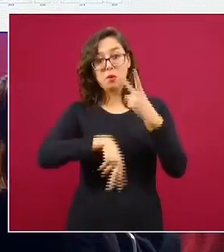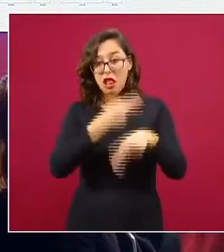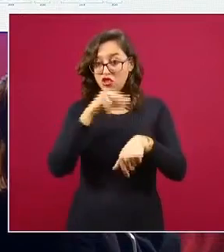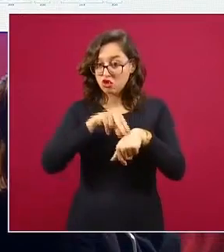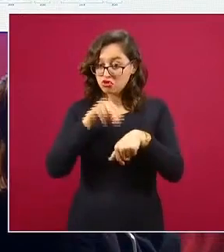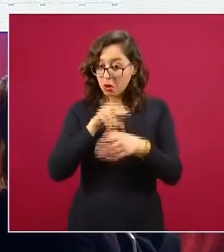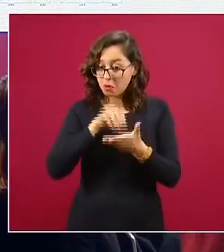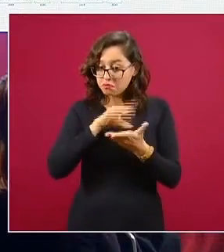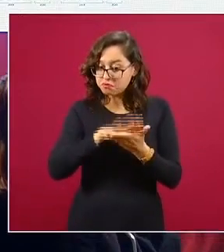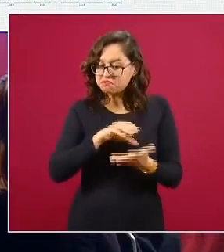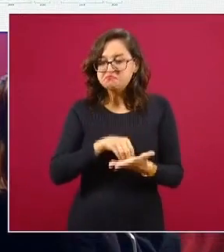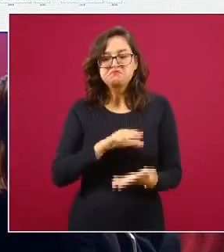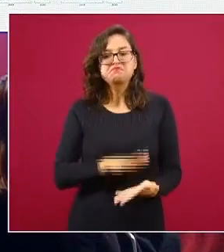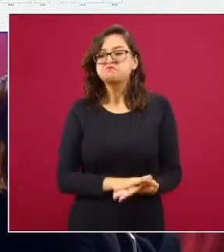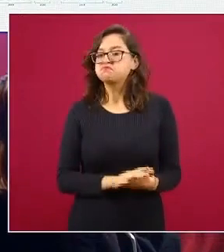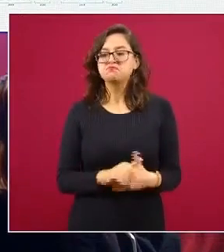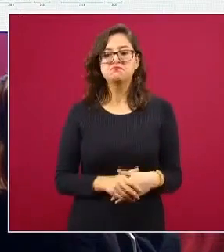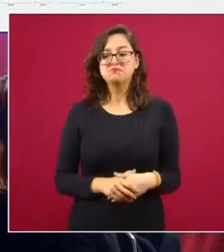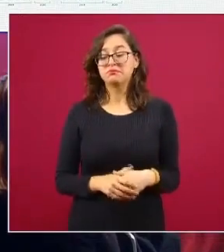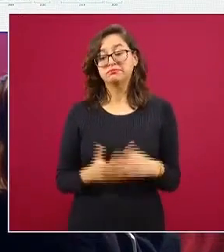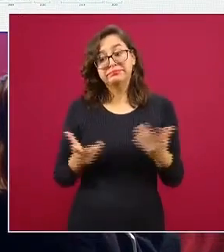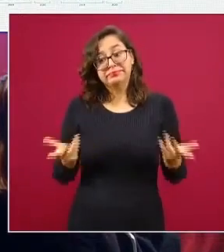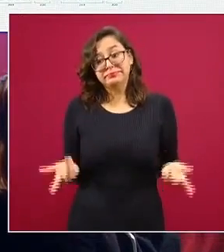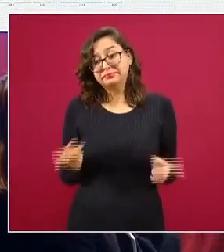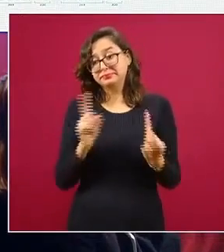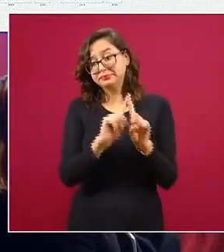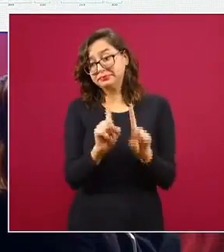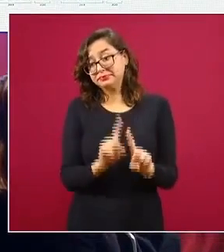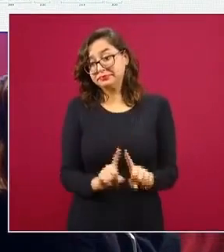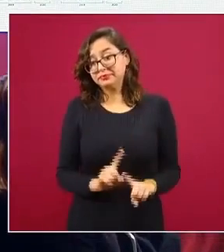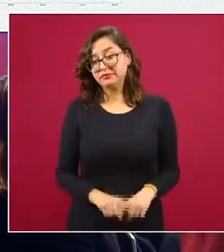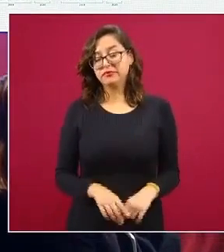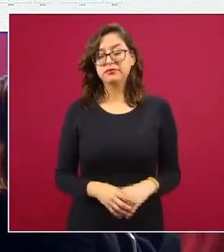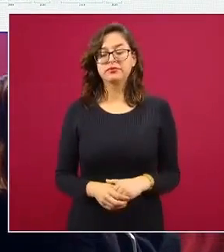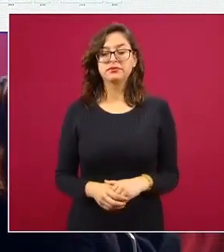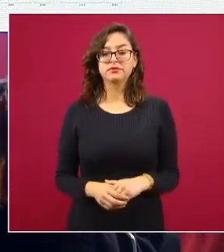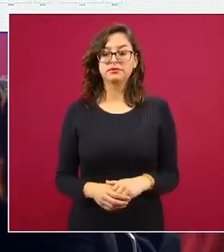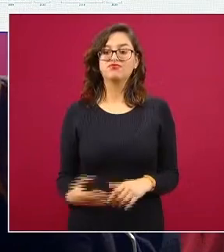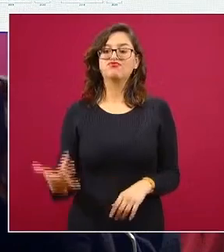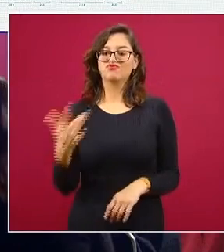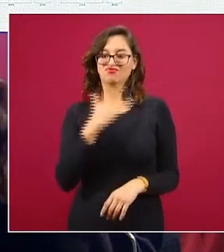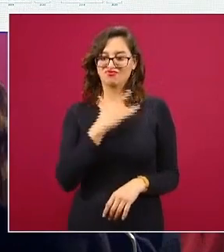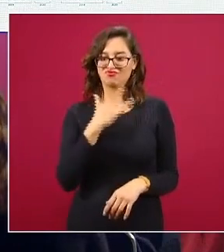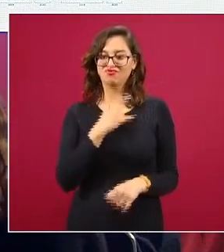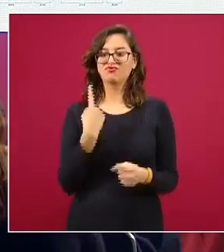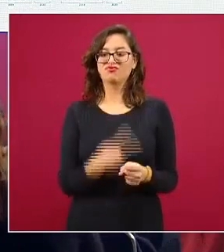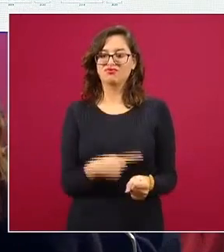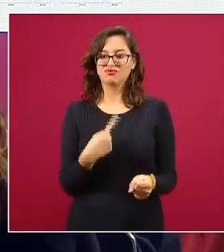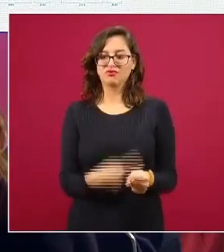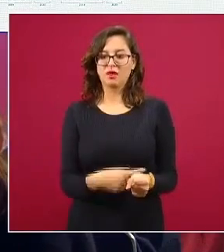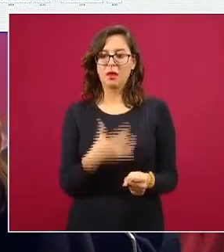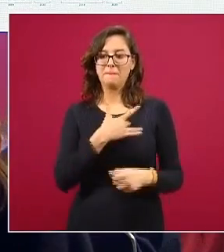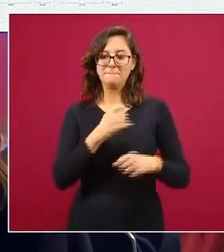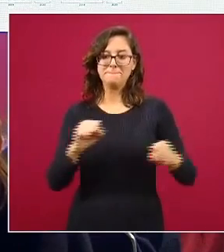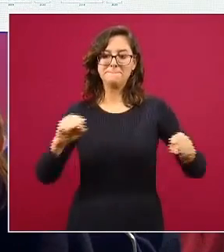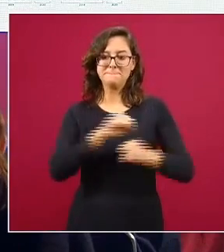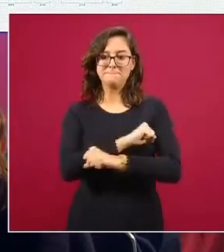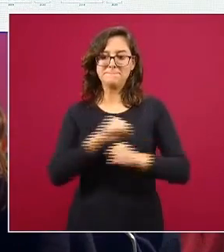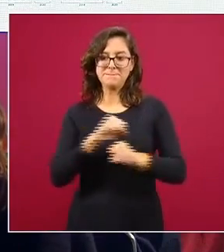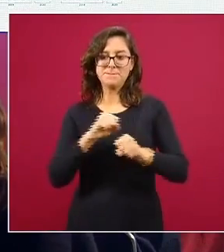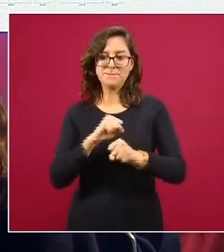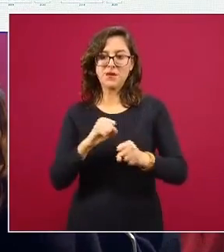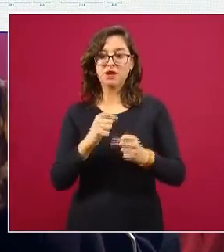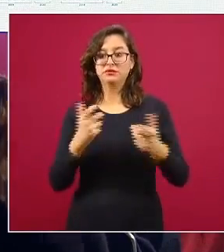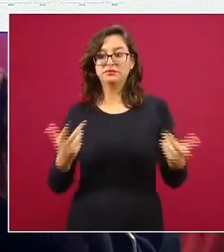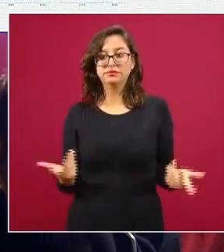correspondiente al aislamiento por ejemplo enfermedades de corazón infarto y no